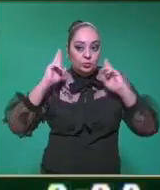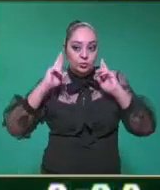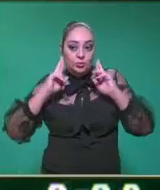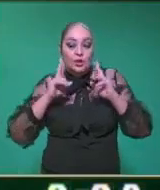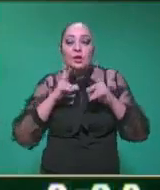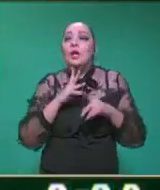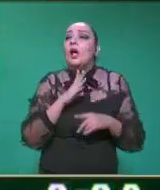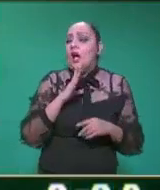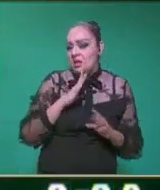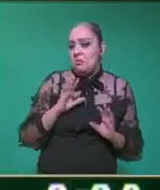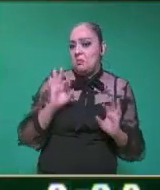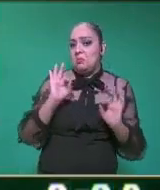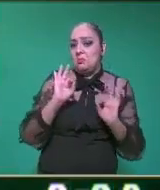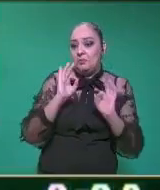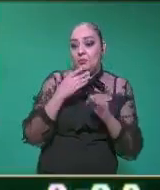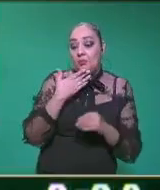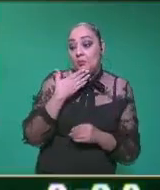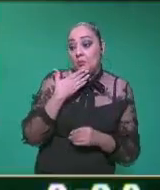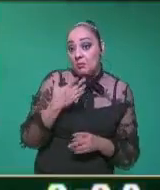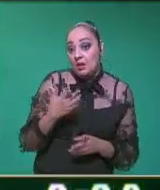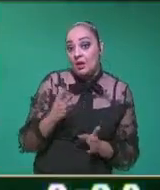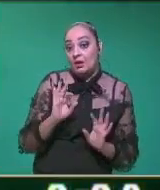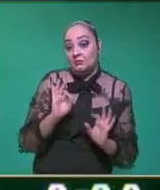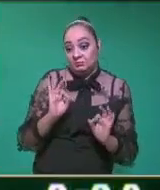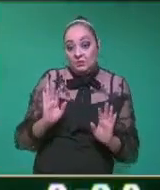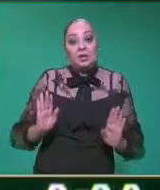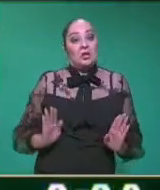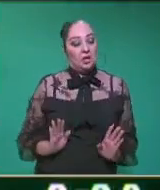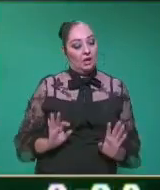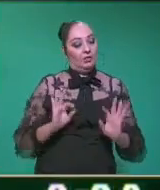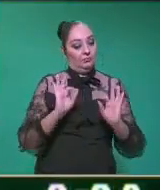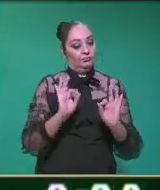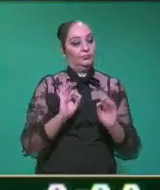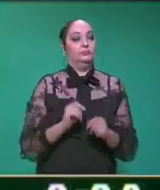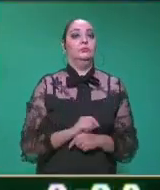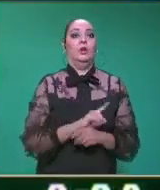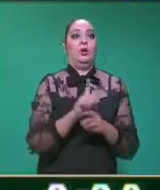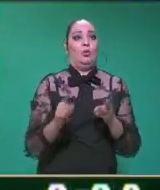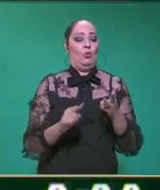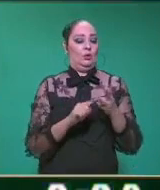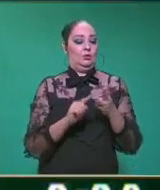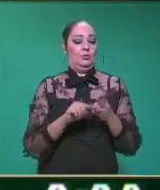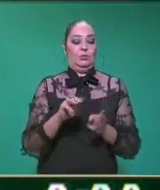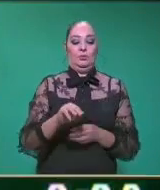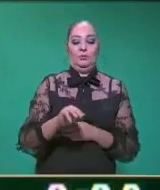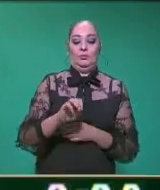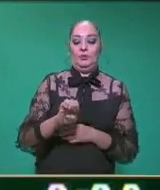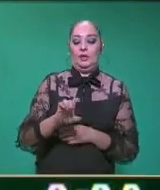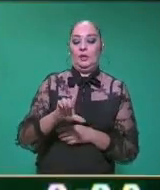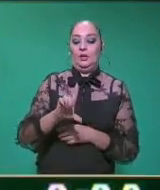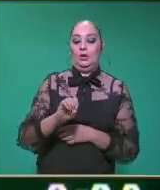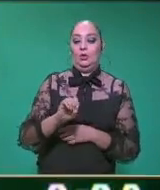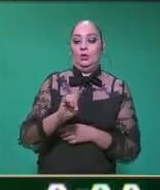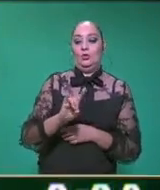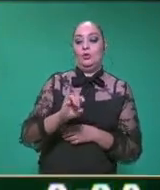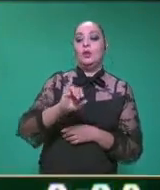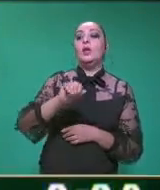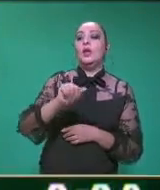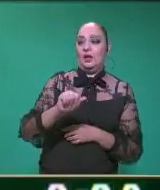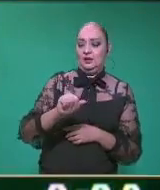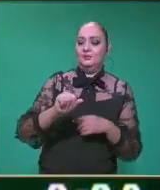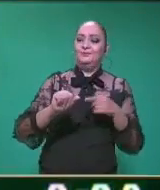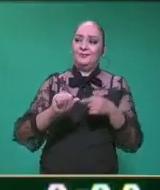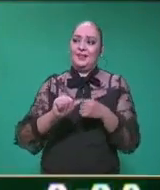armonía, que armonicen, obviamente. lo la palabra. Excelente. Claro. ¿Y el último elemento, maestra? Es la melodía, el es una